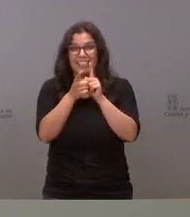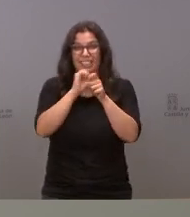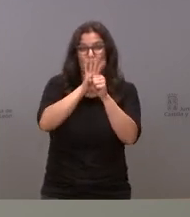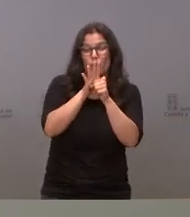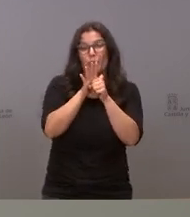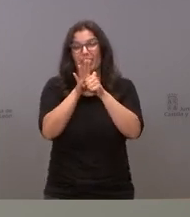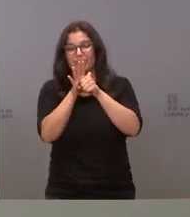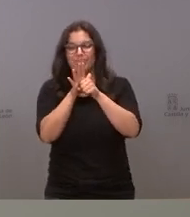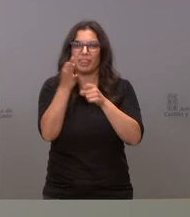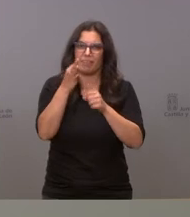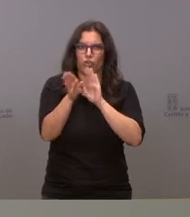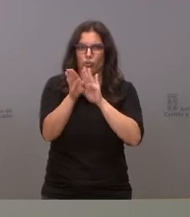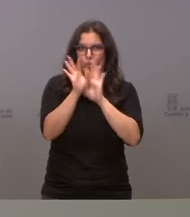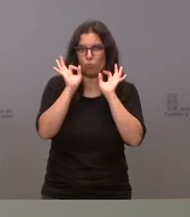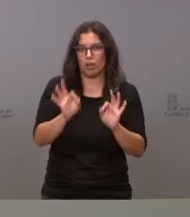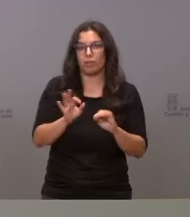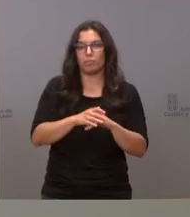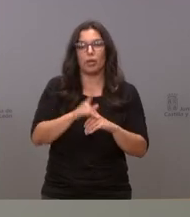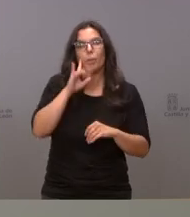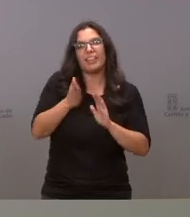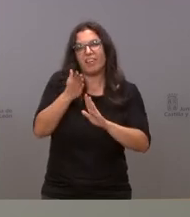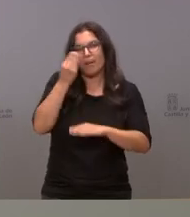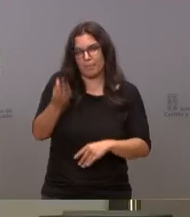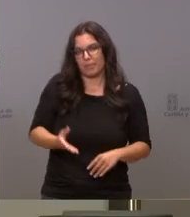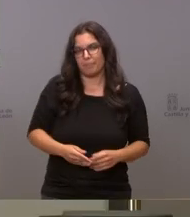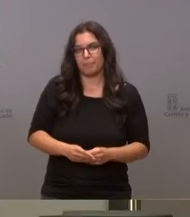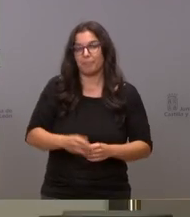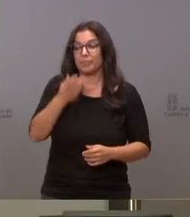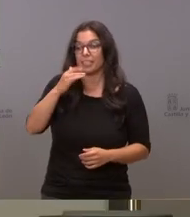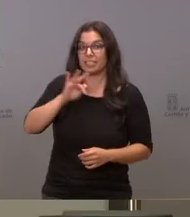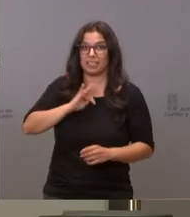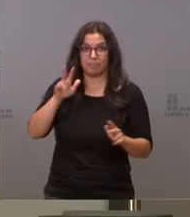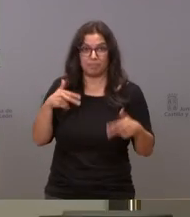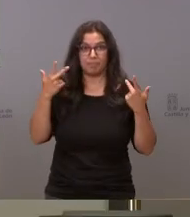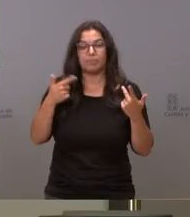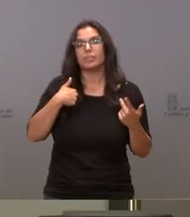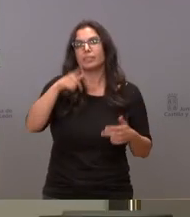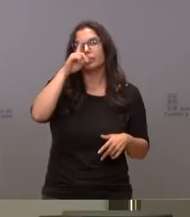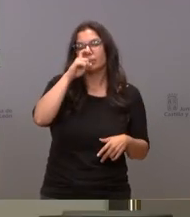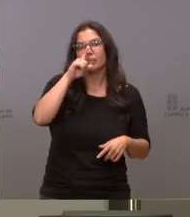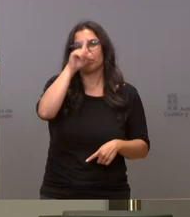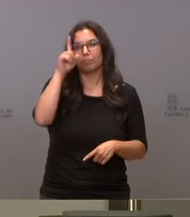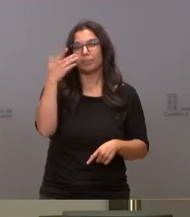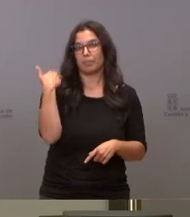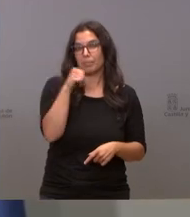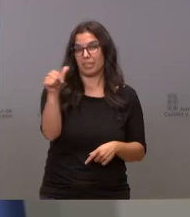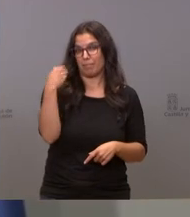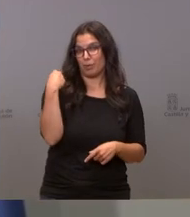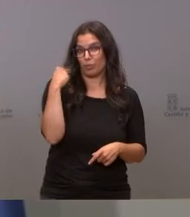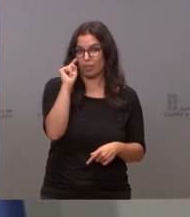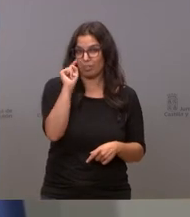manteniendo en activo pero la tendencia es buena y si me permite una maldad recordando una pregunta suya de la semana pasada